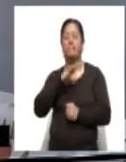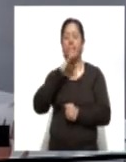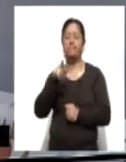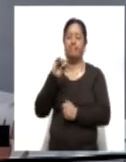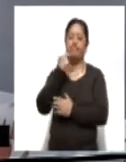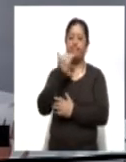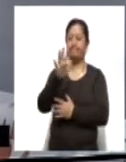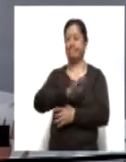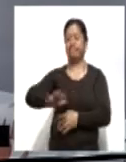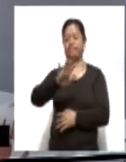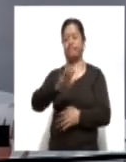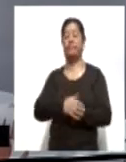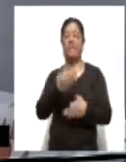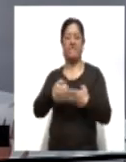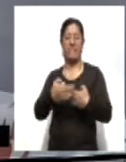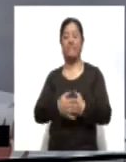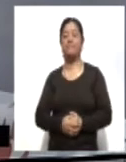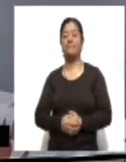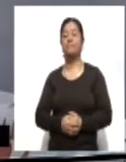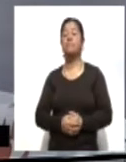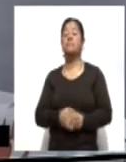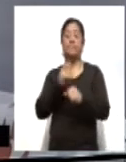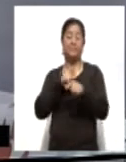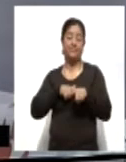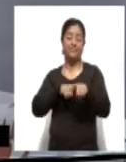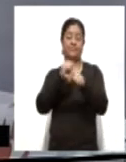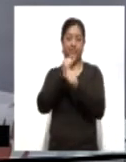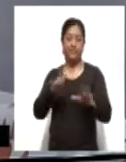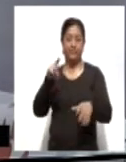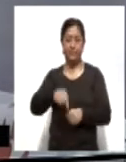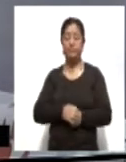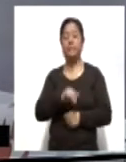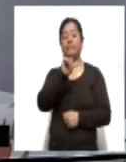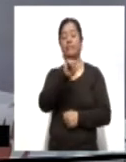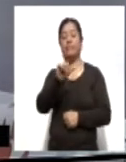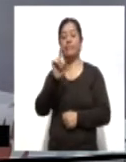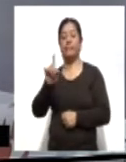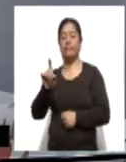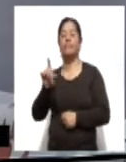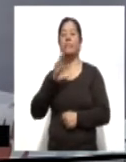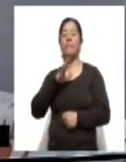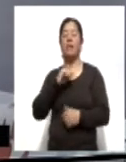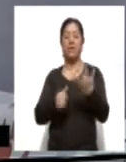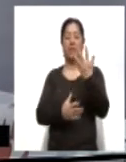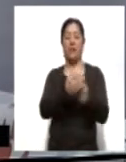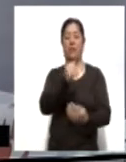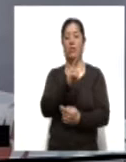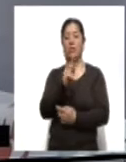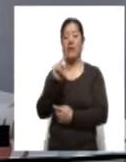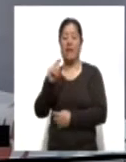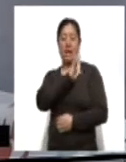Continuamos con la información local. Anabel Ábalos en Pualteca, virtual candidata a la Gubernatura del Estado por la Coalición Unidos por Tlaxcala,